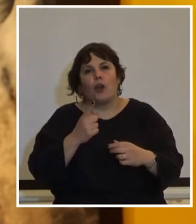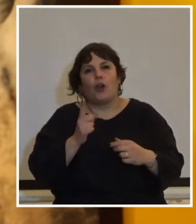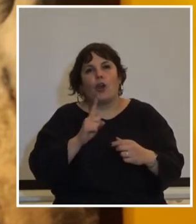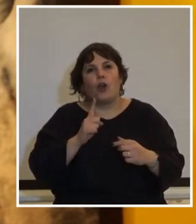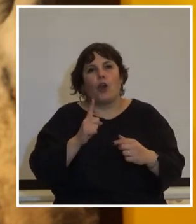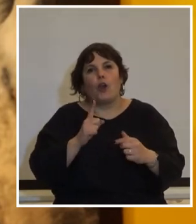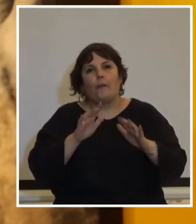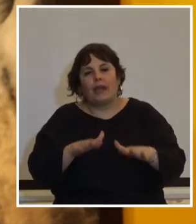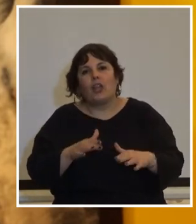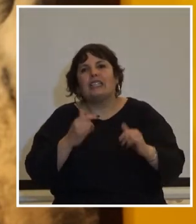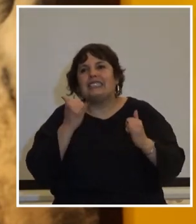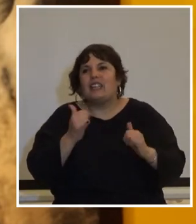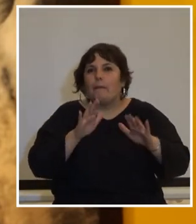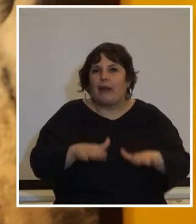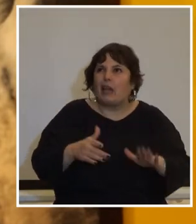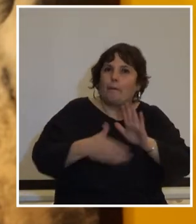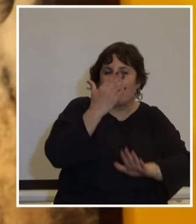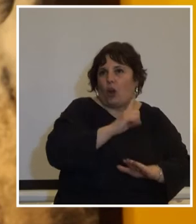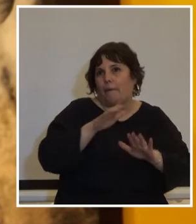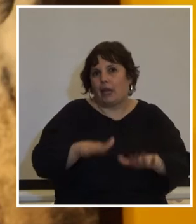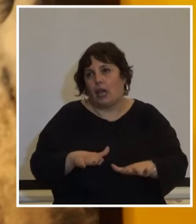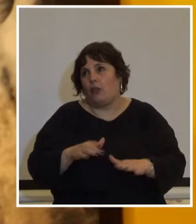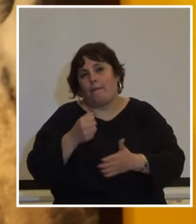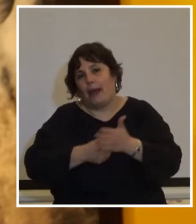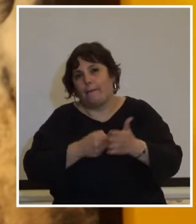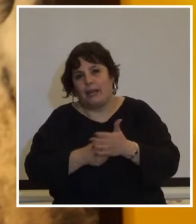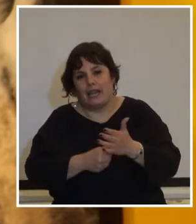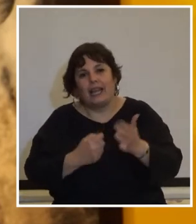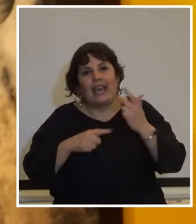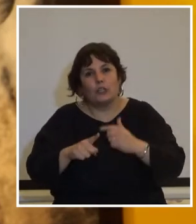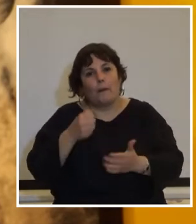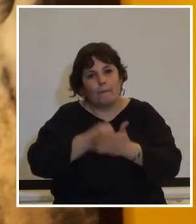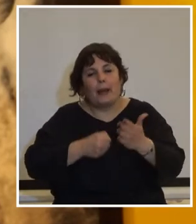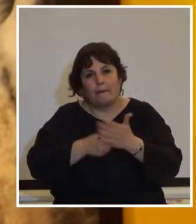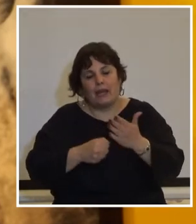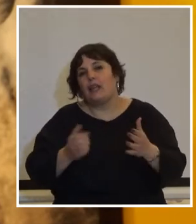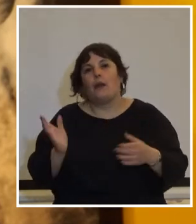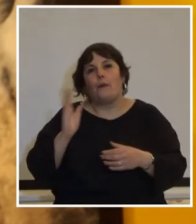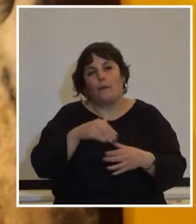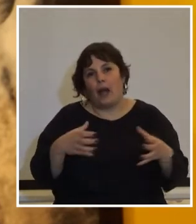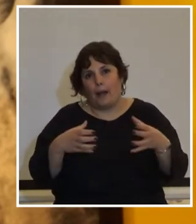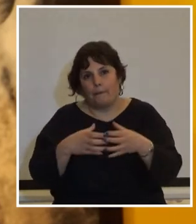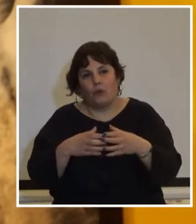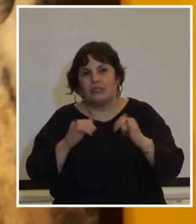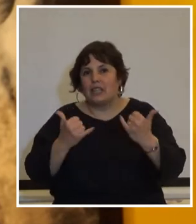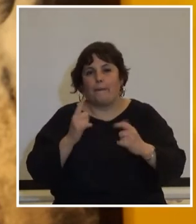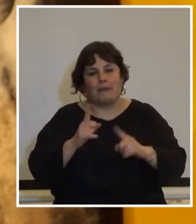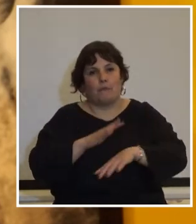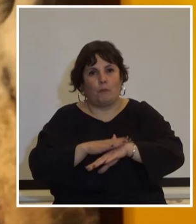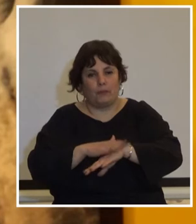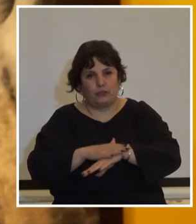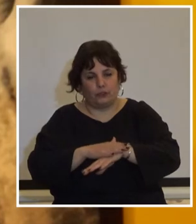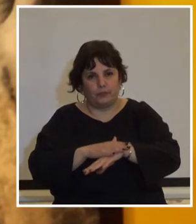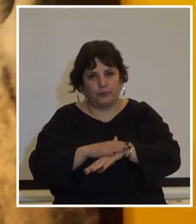me quedo y si me quedo es para pelear y si es para pelear vamos a empezar a pelear desde el momento mismo que se